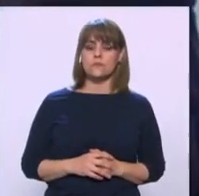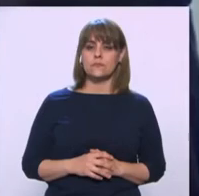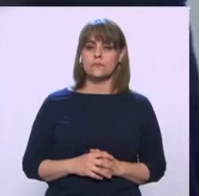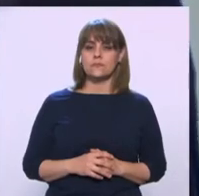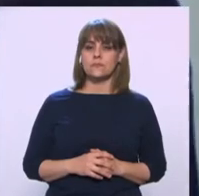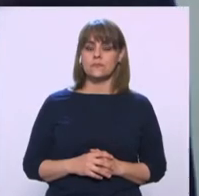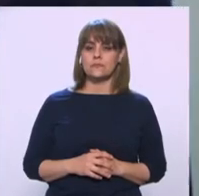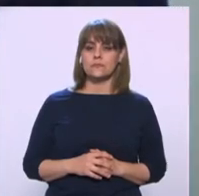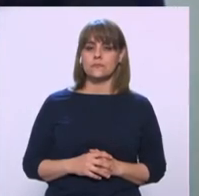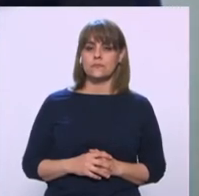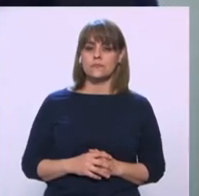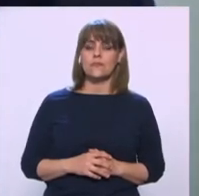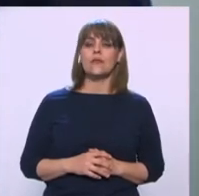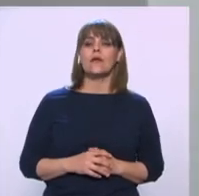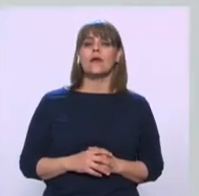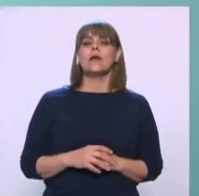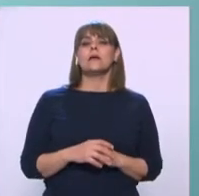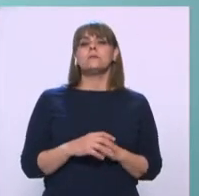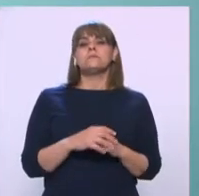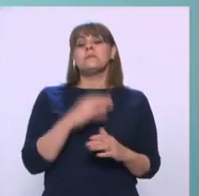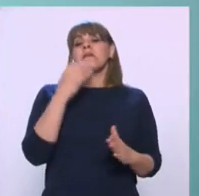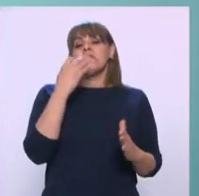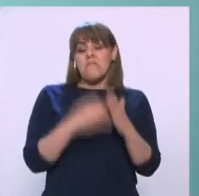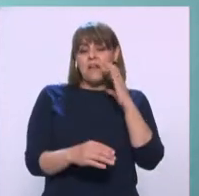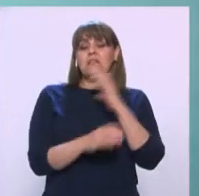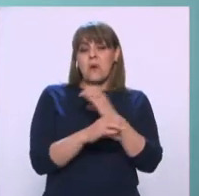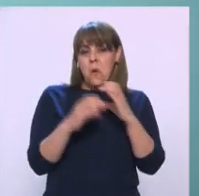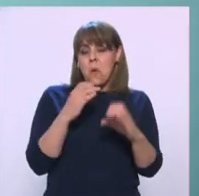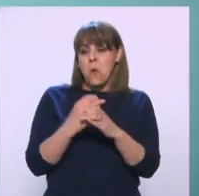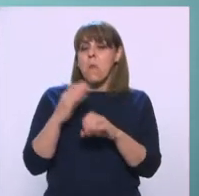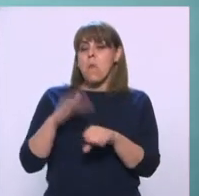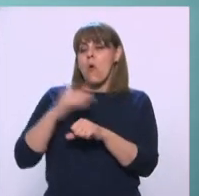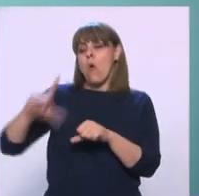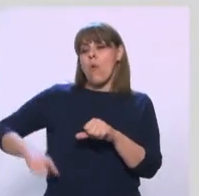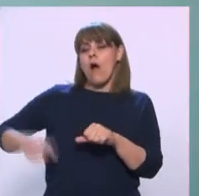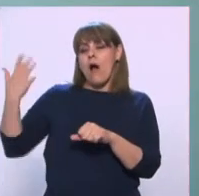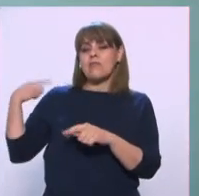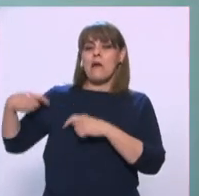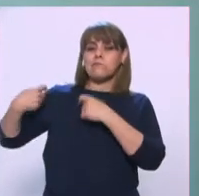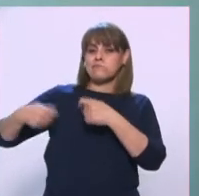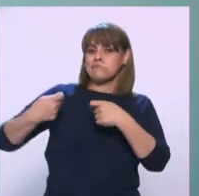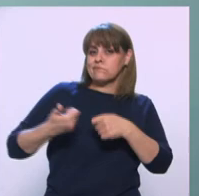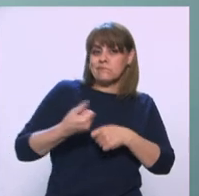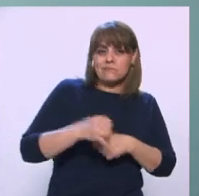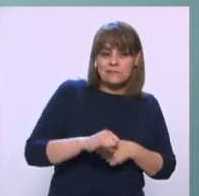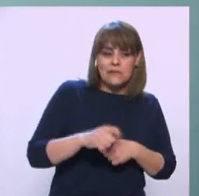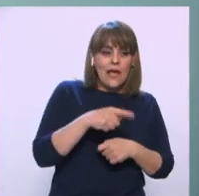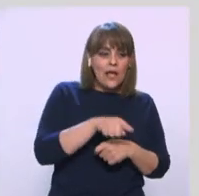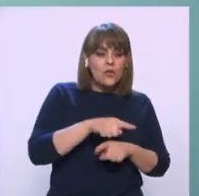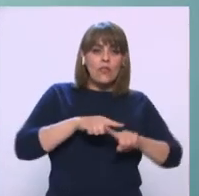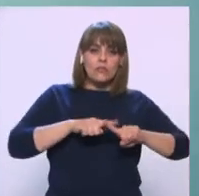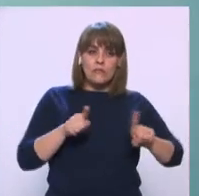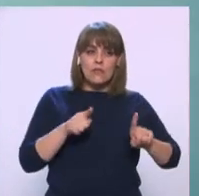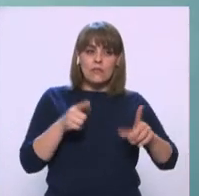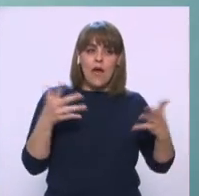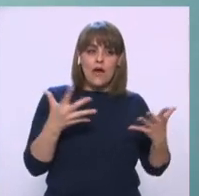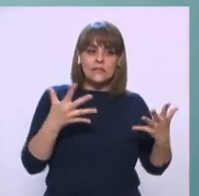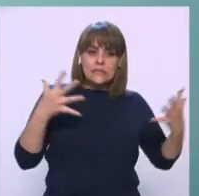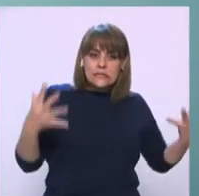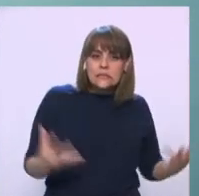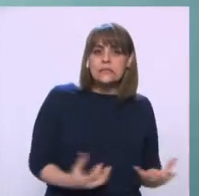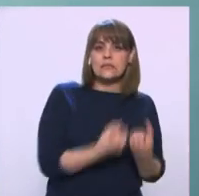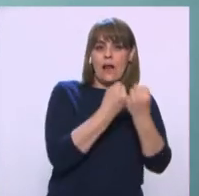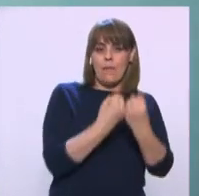Aún con precariedades herencia de gobiernos anteriores, ellos hacen la diferencia entre la vida y la muerte. Son quienes nos